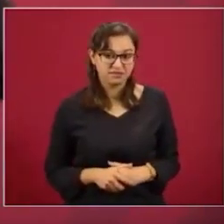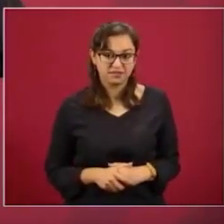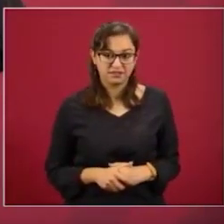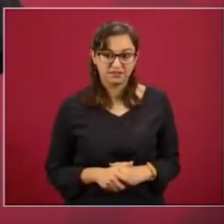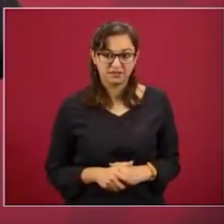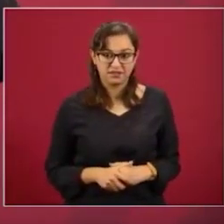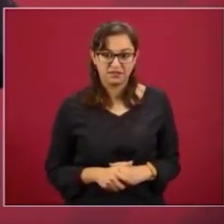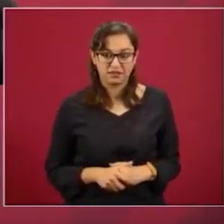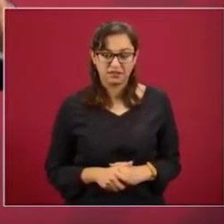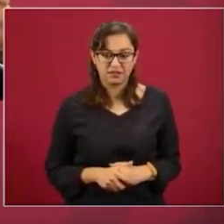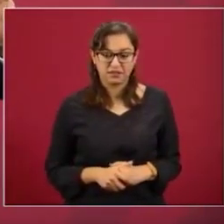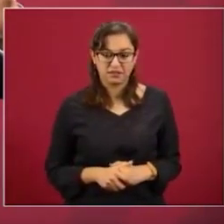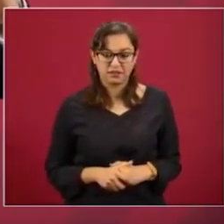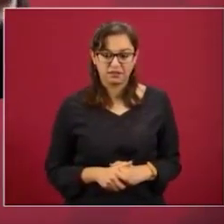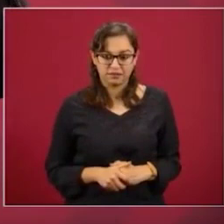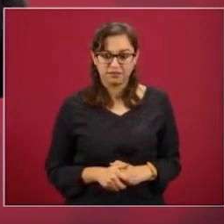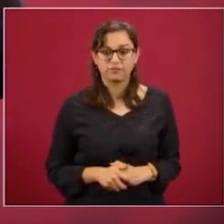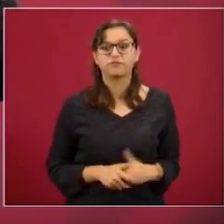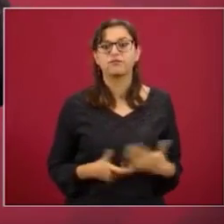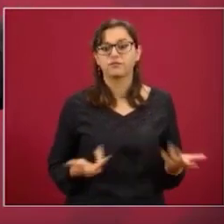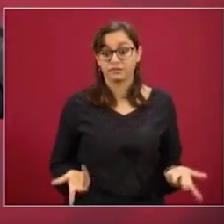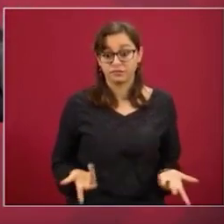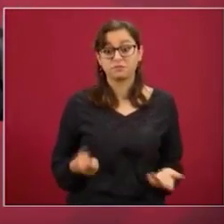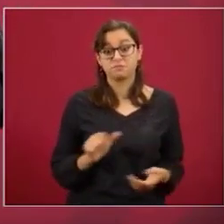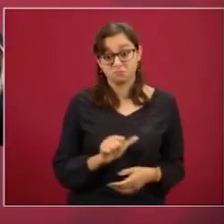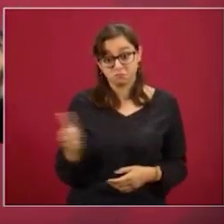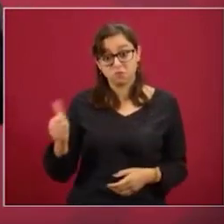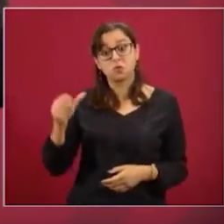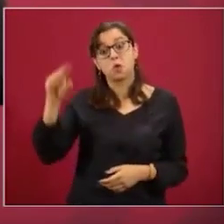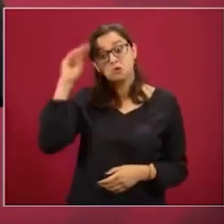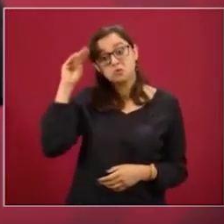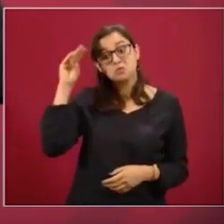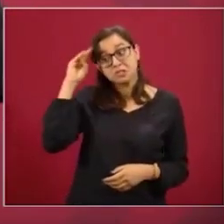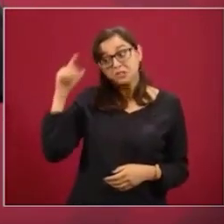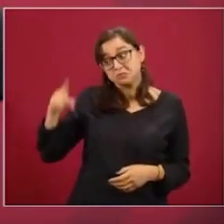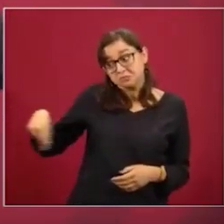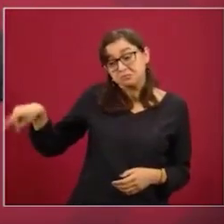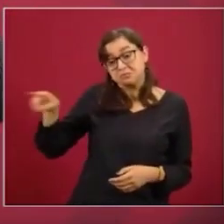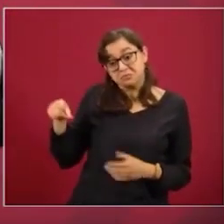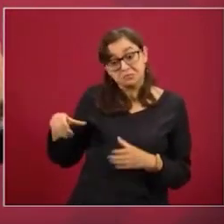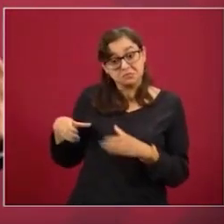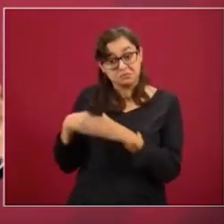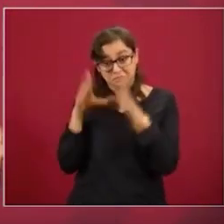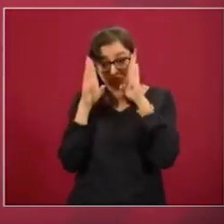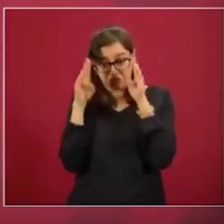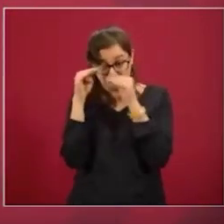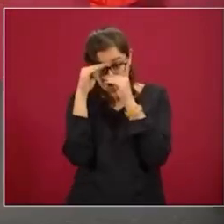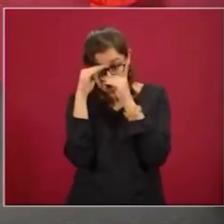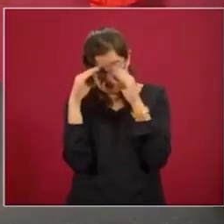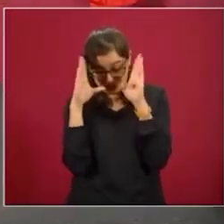Esa es otra manera de pensar del conservadurismo.